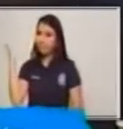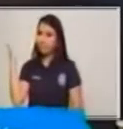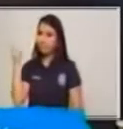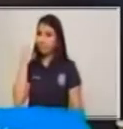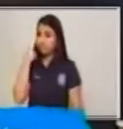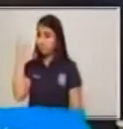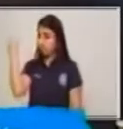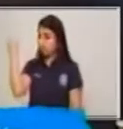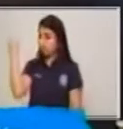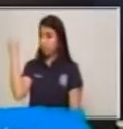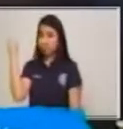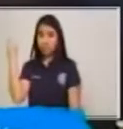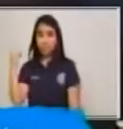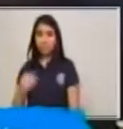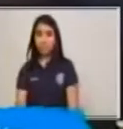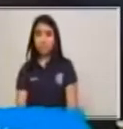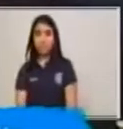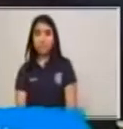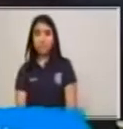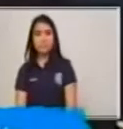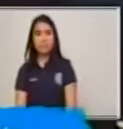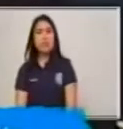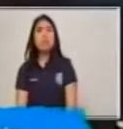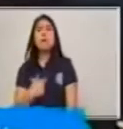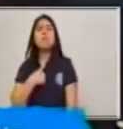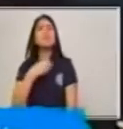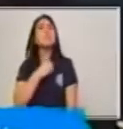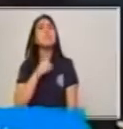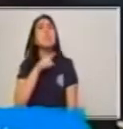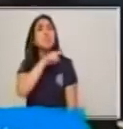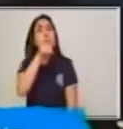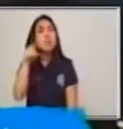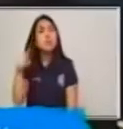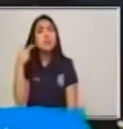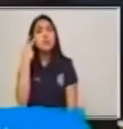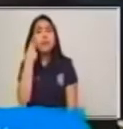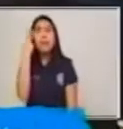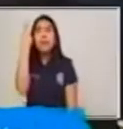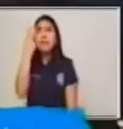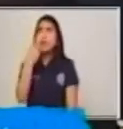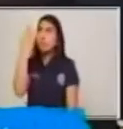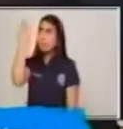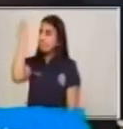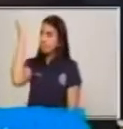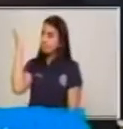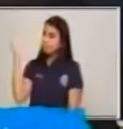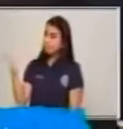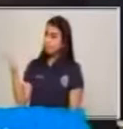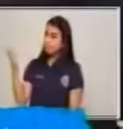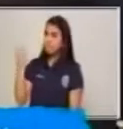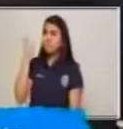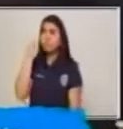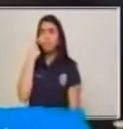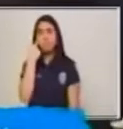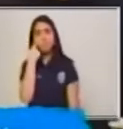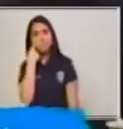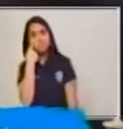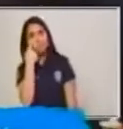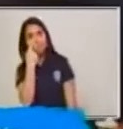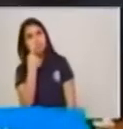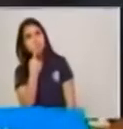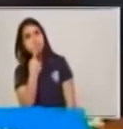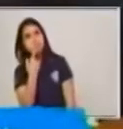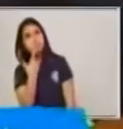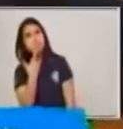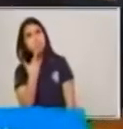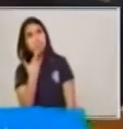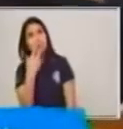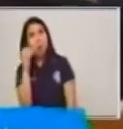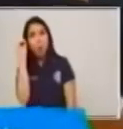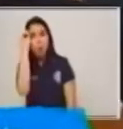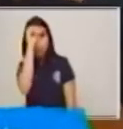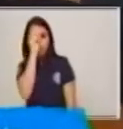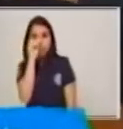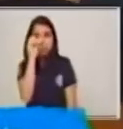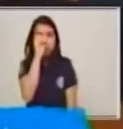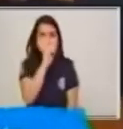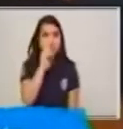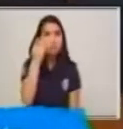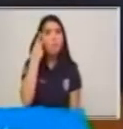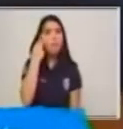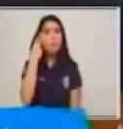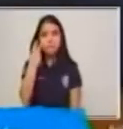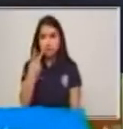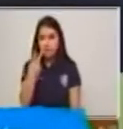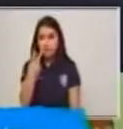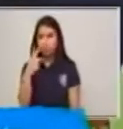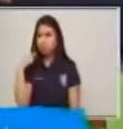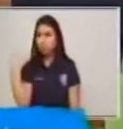imagen, y quiero que ustedes observen detenidamente, observen, que